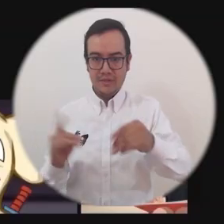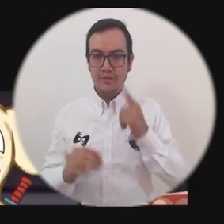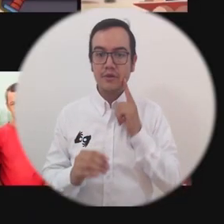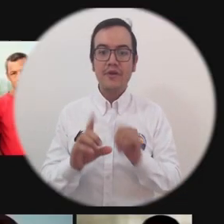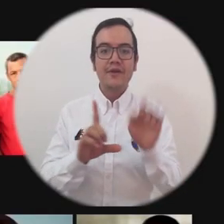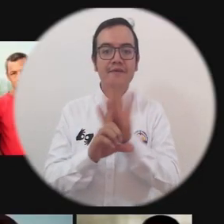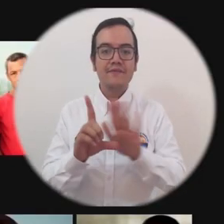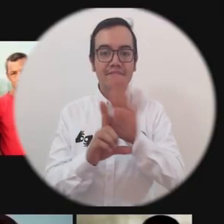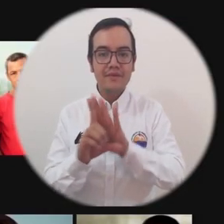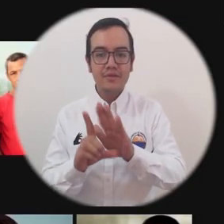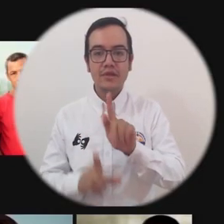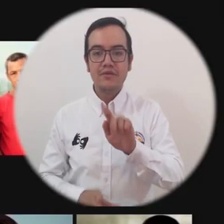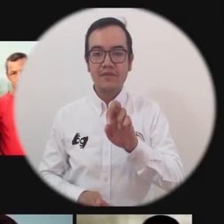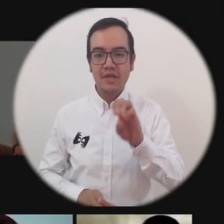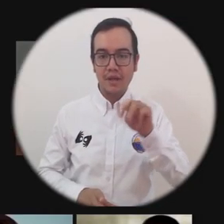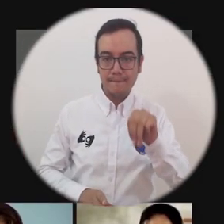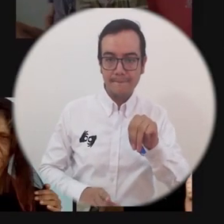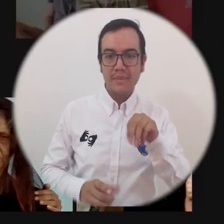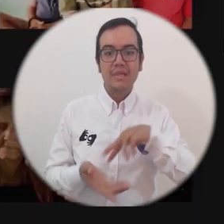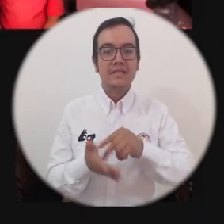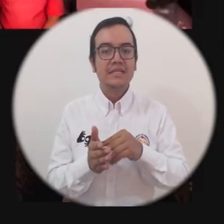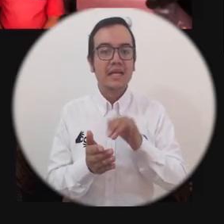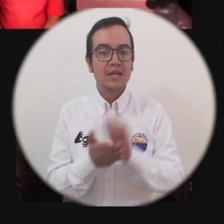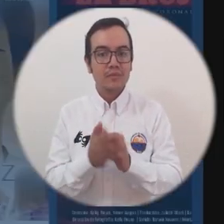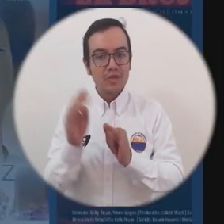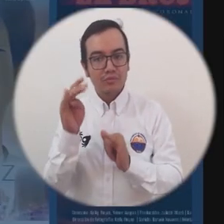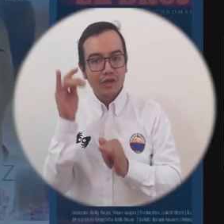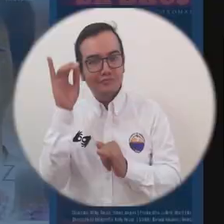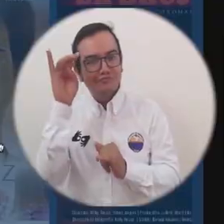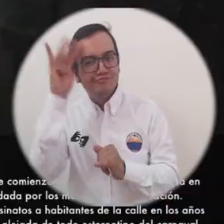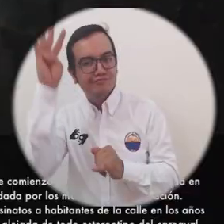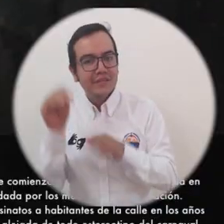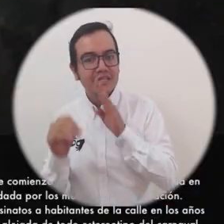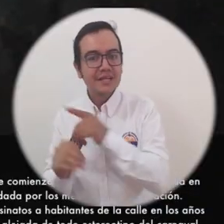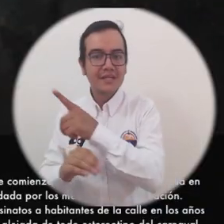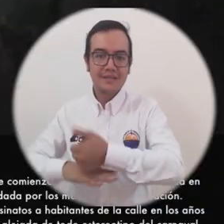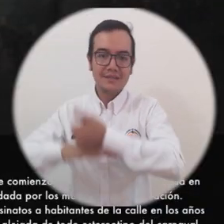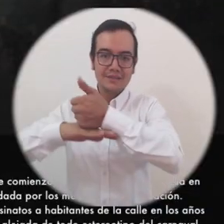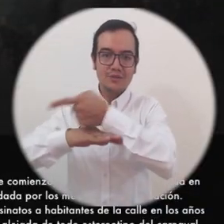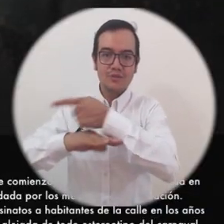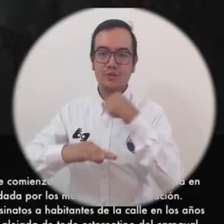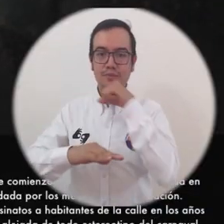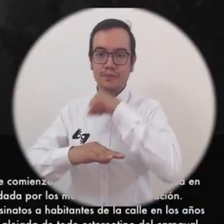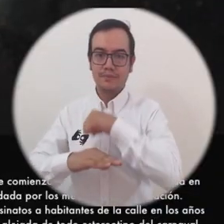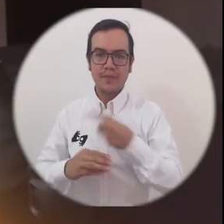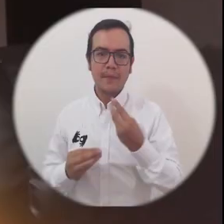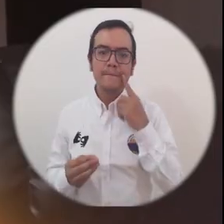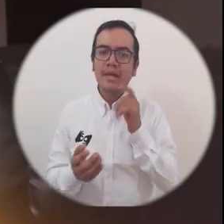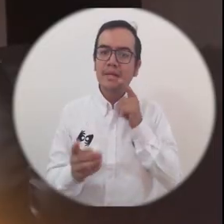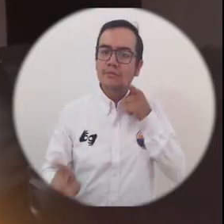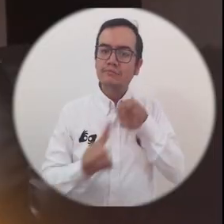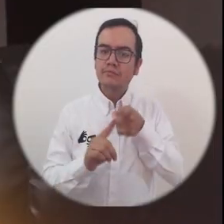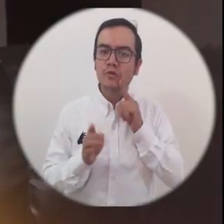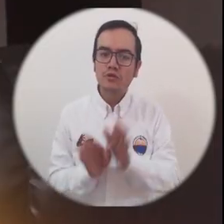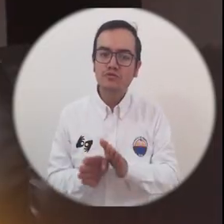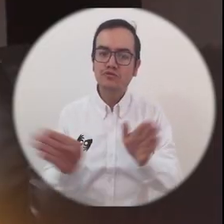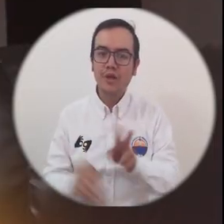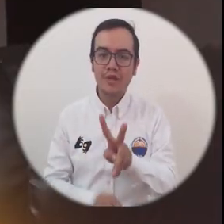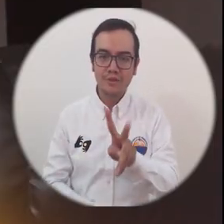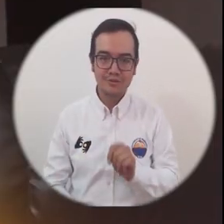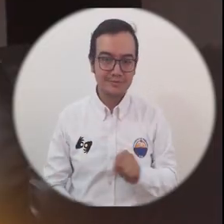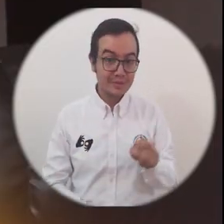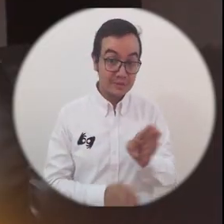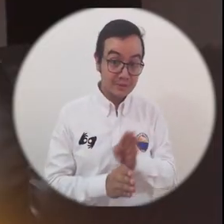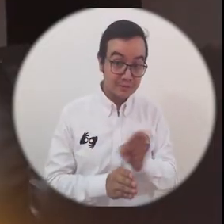hace parte de los acuerdos programáticos del señor rector Pablo Vera Salazar lo que se pretendía era generar dos grandes acciones